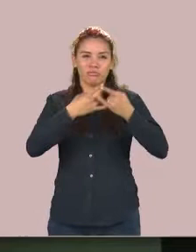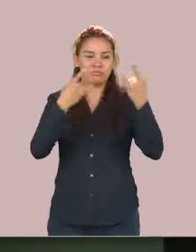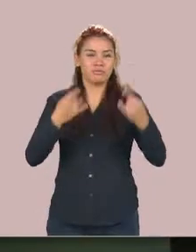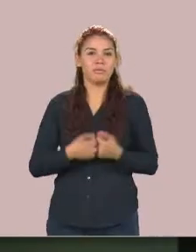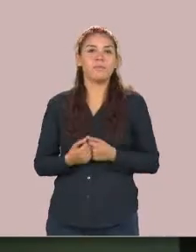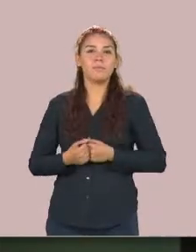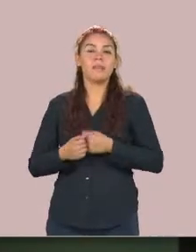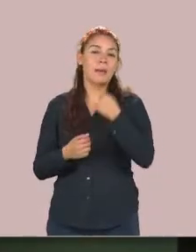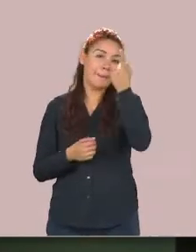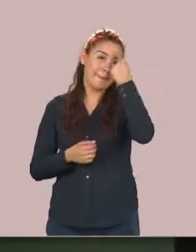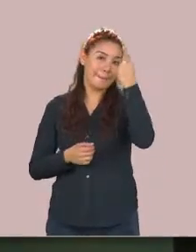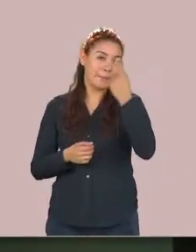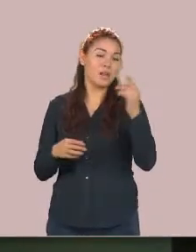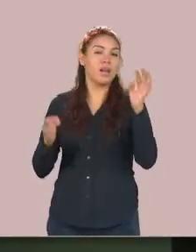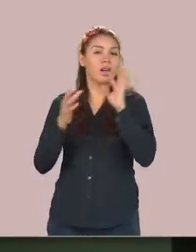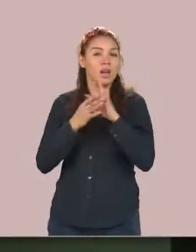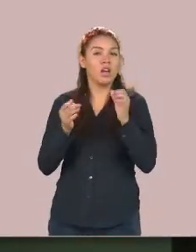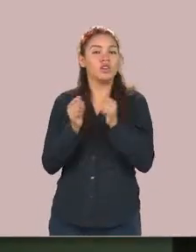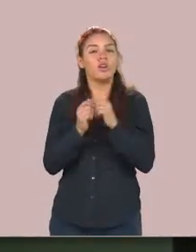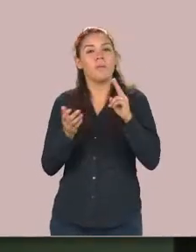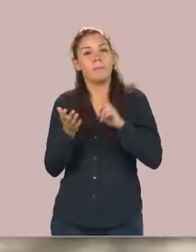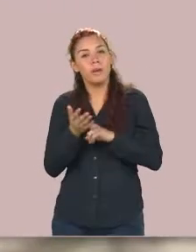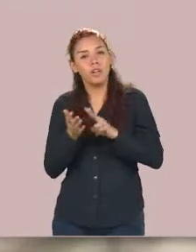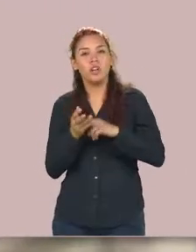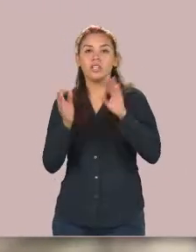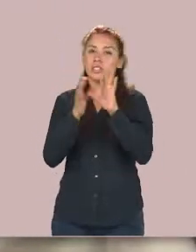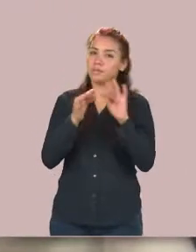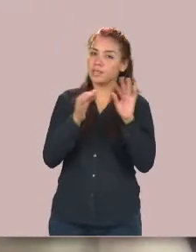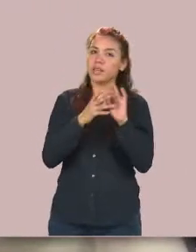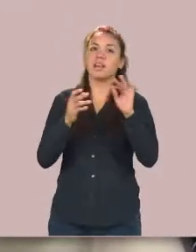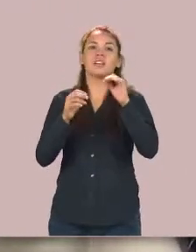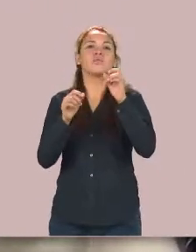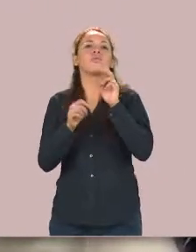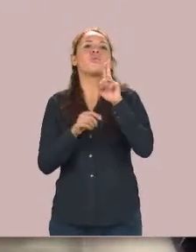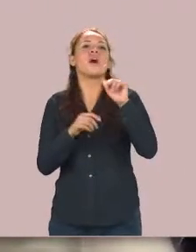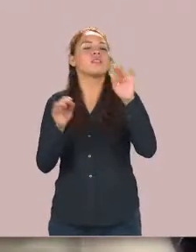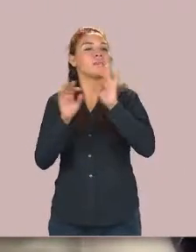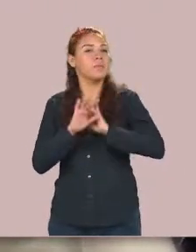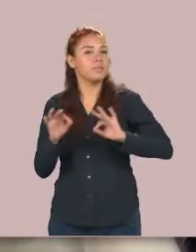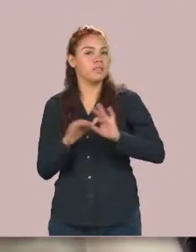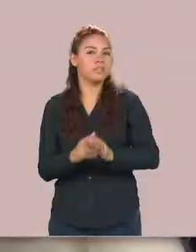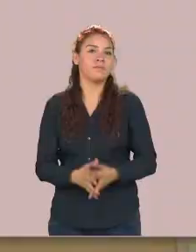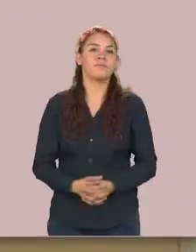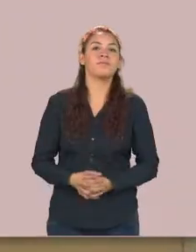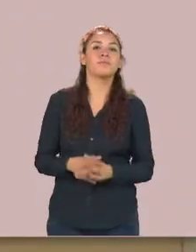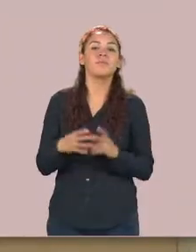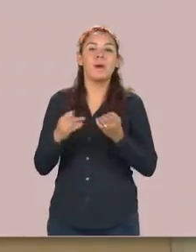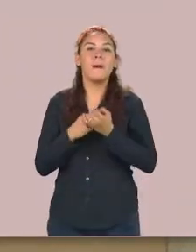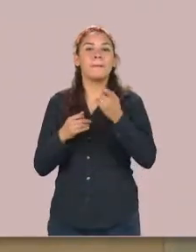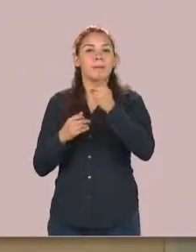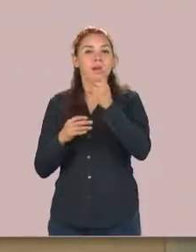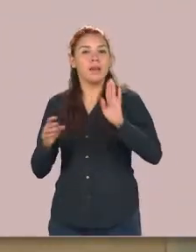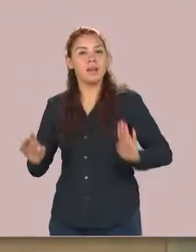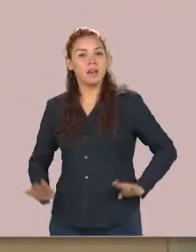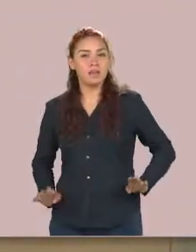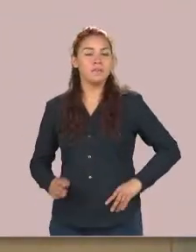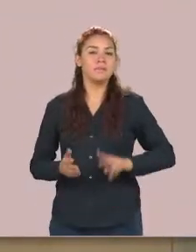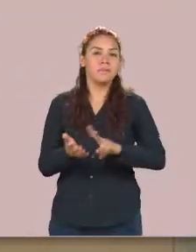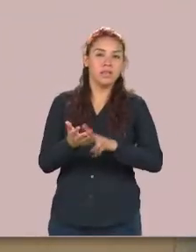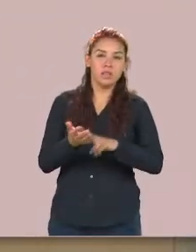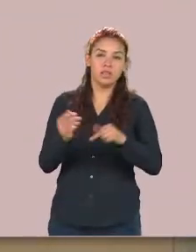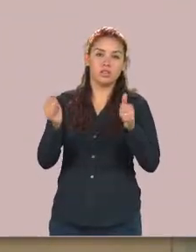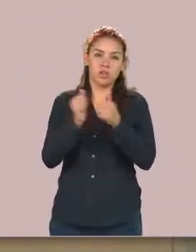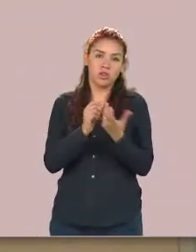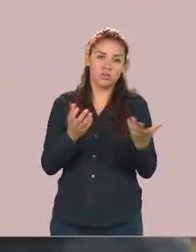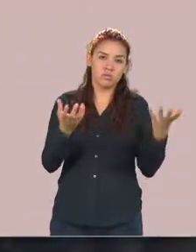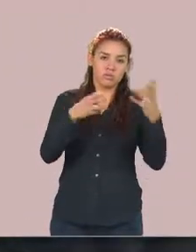actividades con valores y principios propios del perfil universitario y los particulares de la ética del historiador como una profesión de ciudadanía